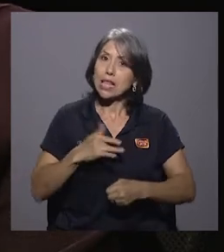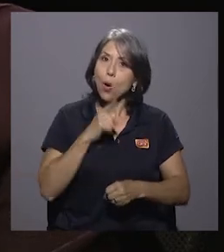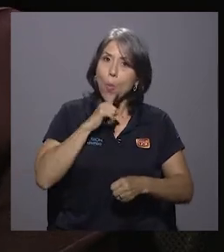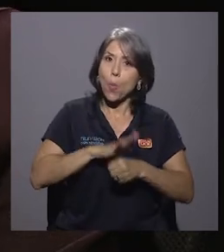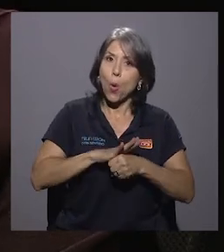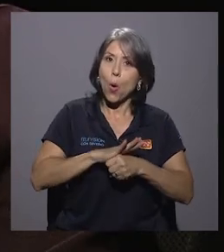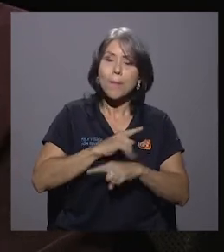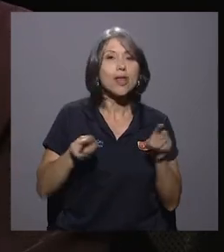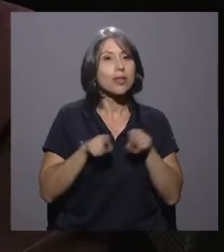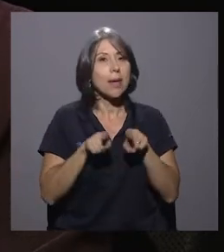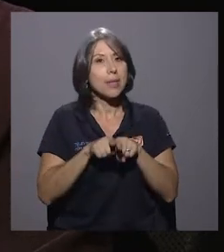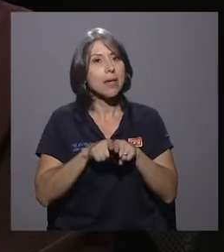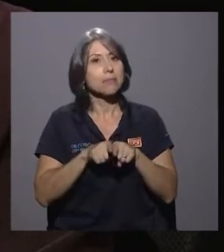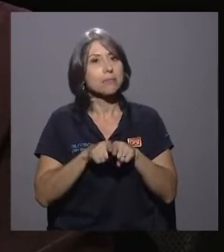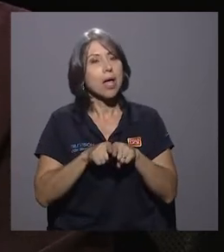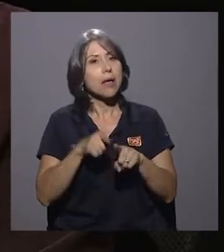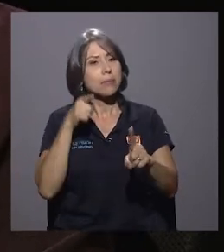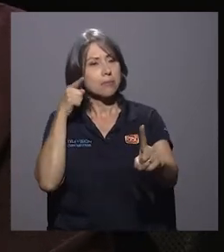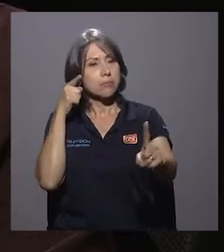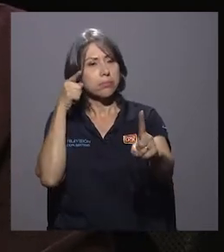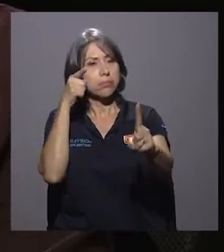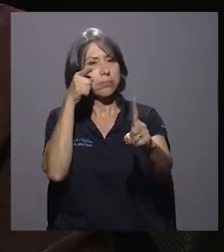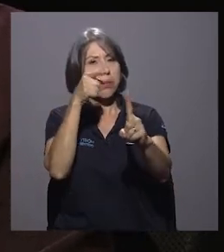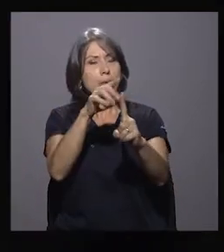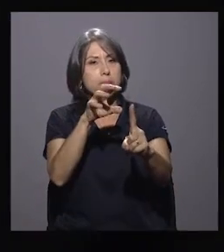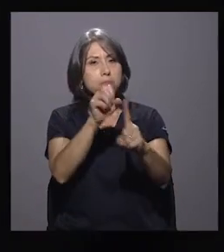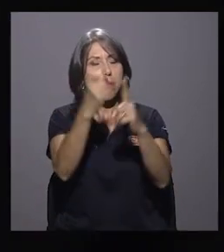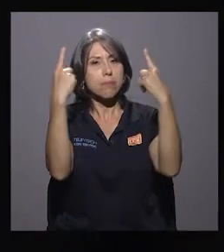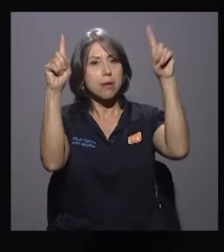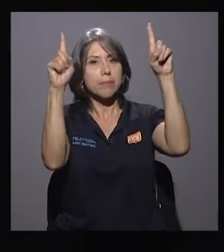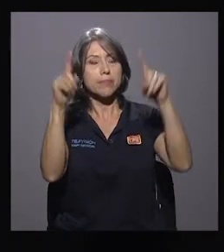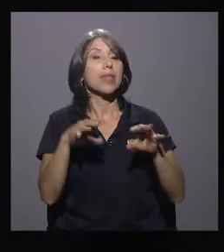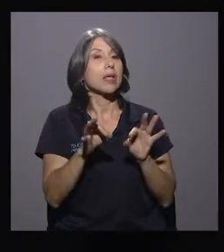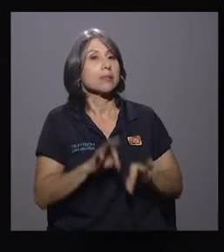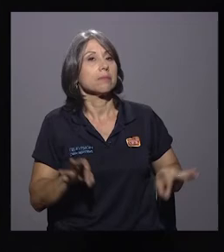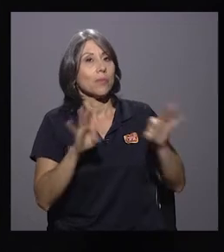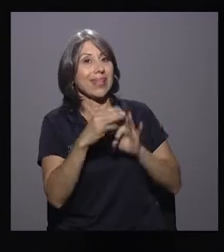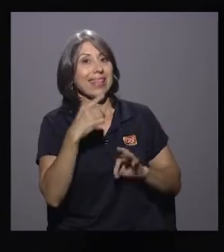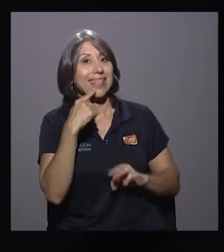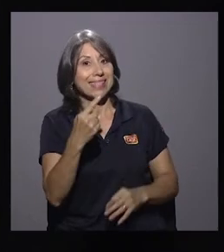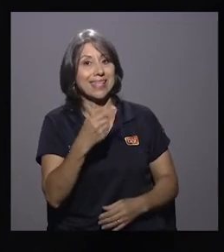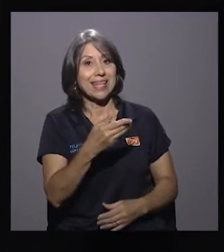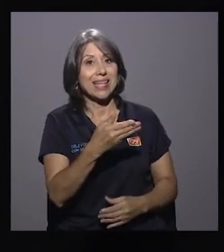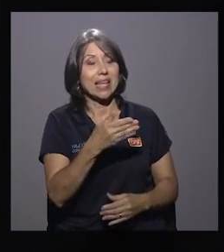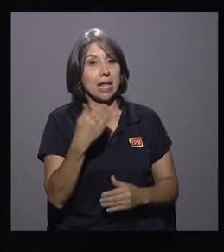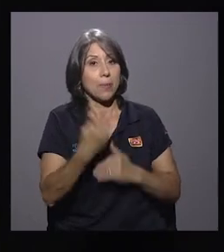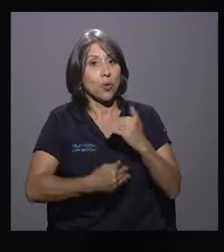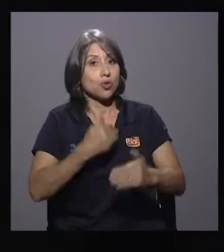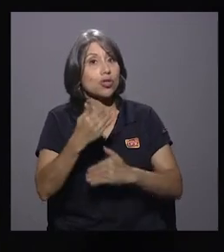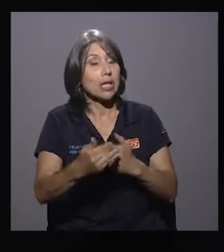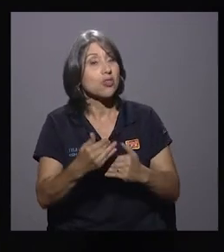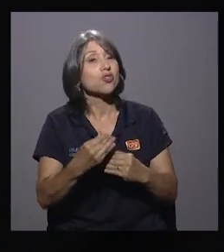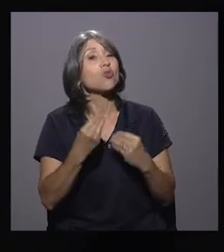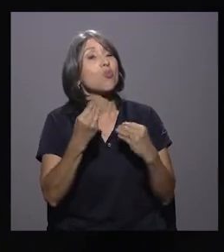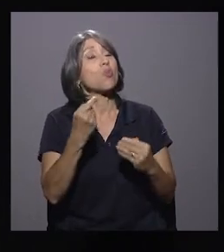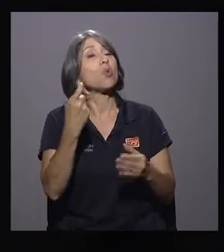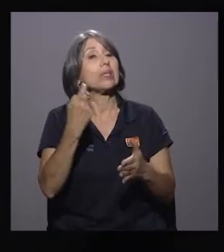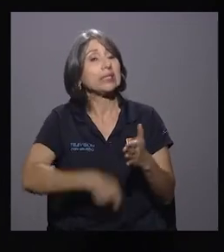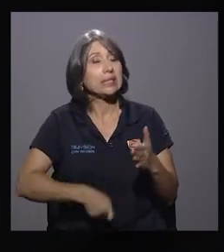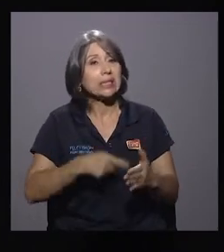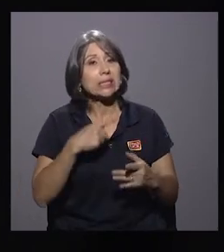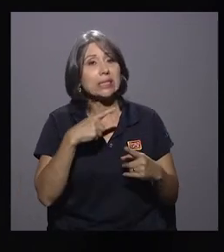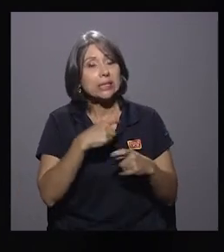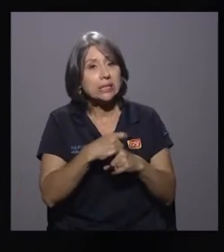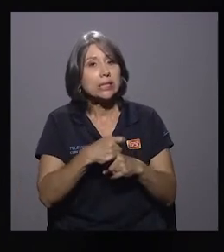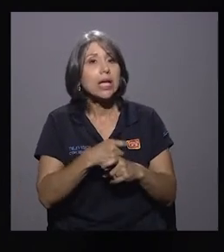lado, cumplir con las metas que están ya señaladas. Valga la pena decir que son procesos engorrosos en ocasiones y también que